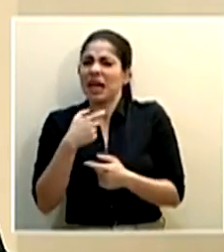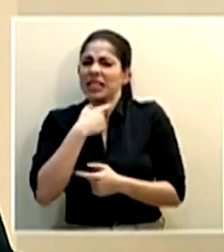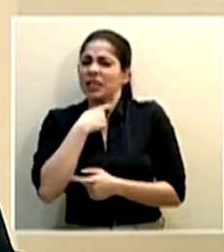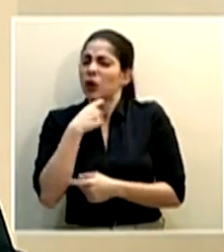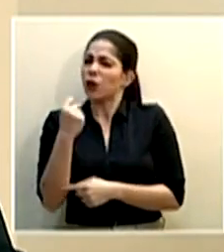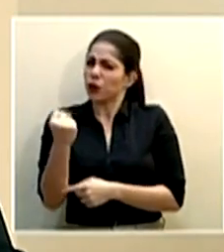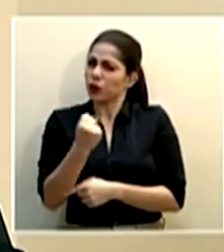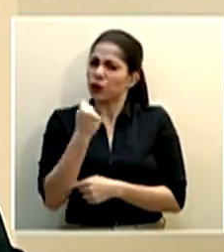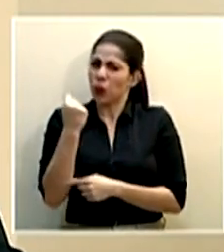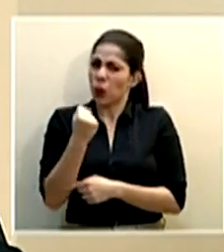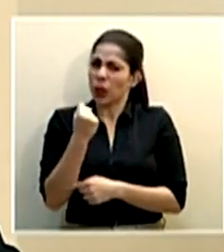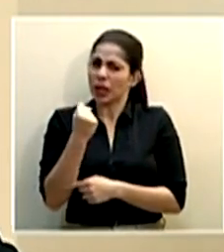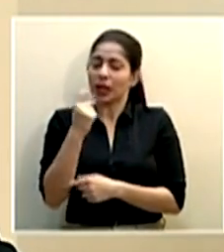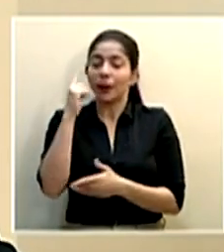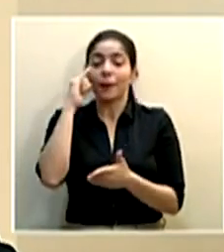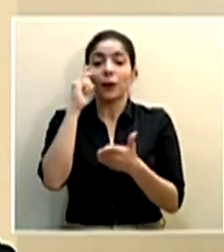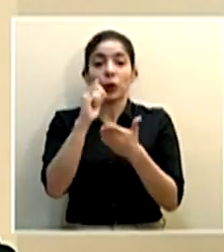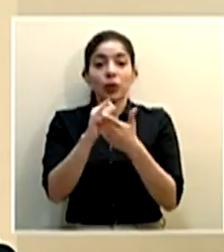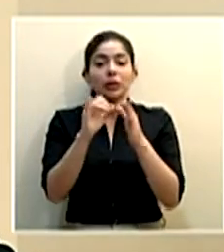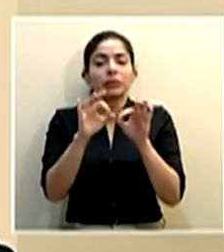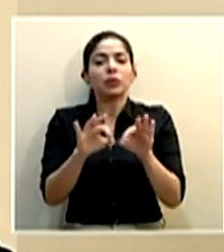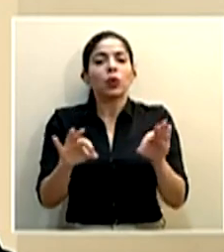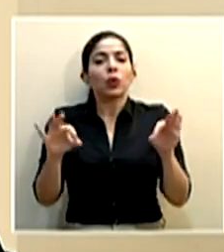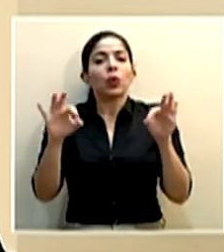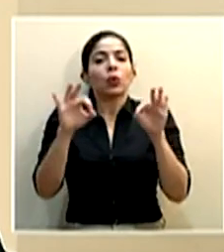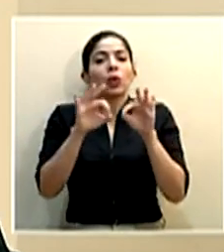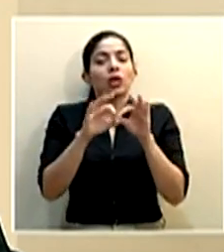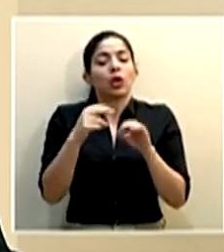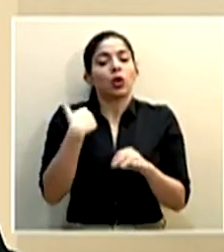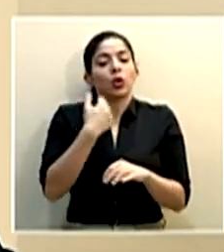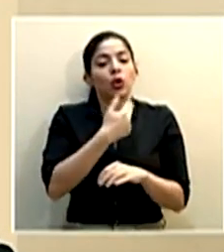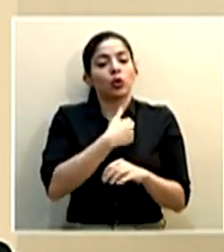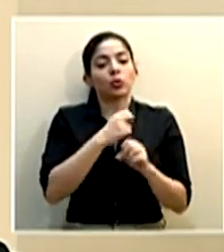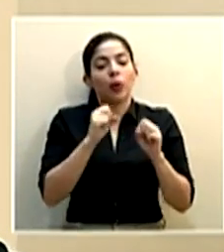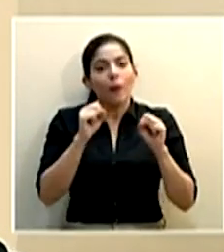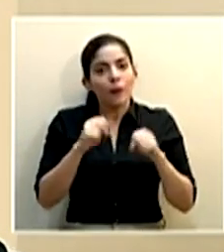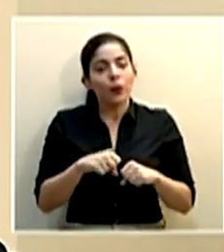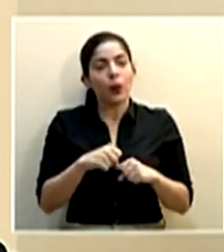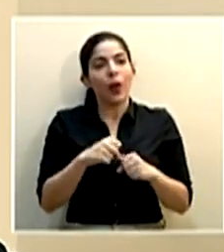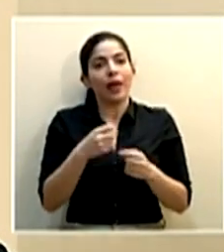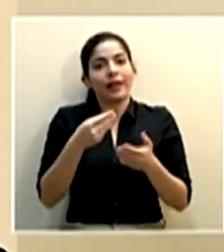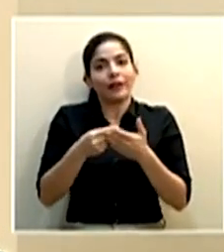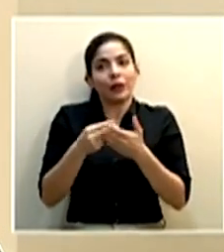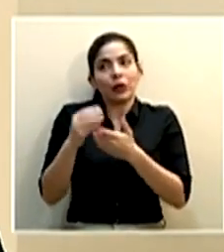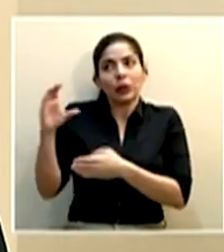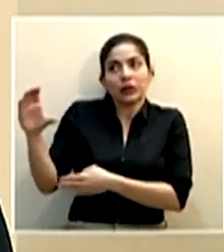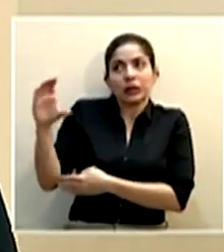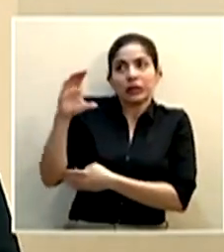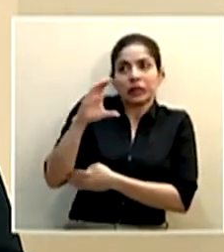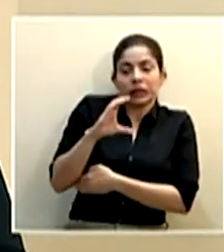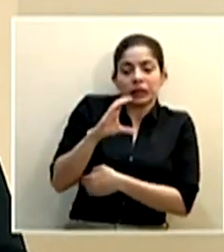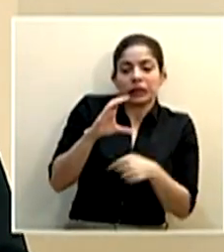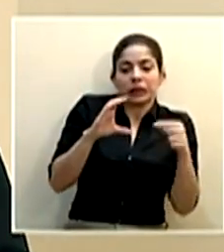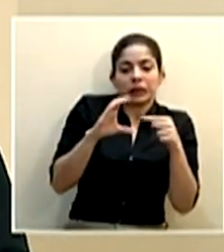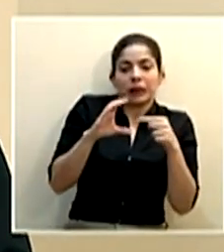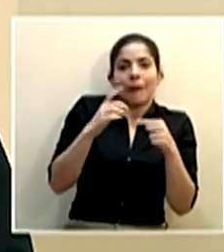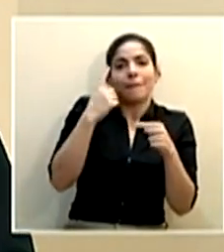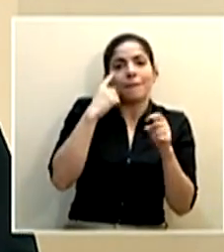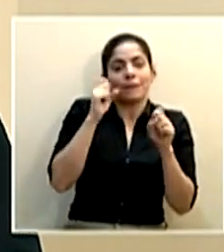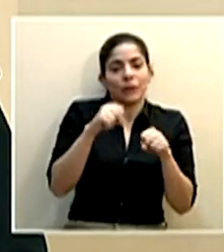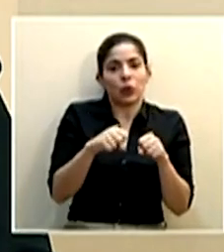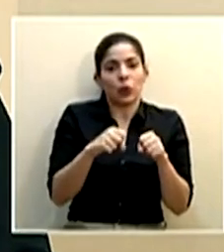por eso es importante que podamos nosotros contar con esos recursos para poder desarrollar